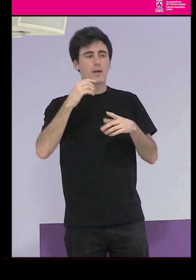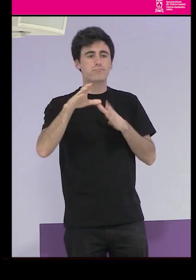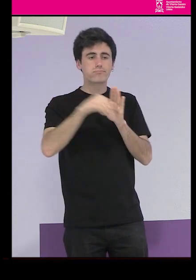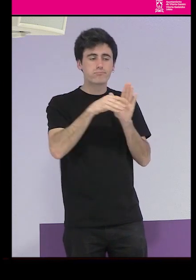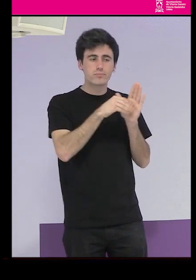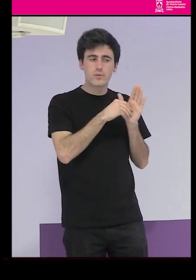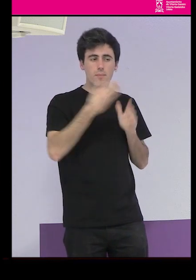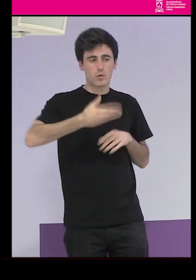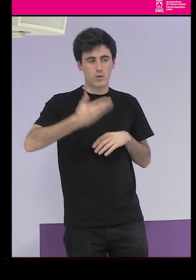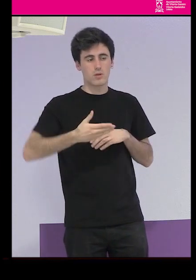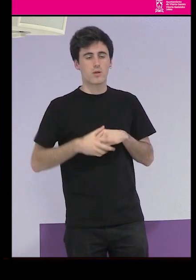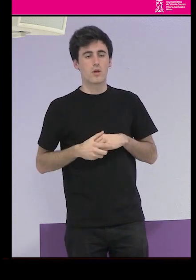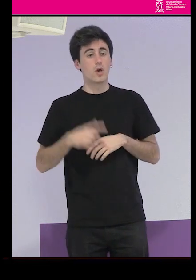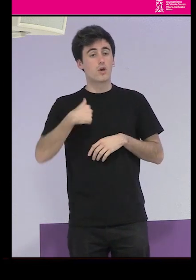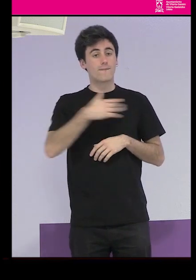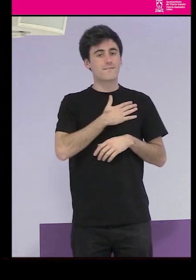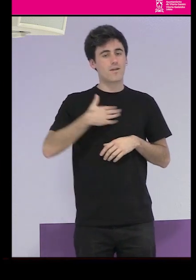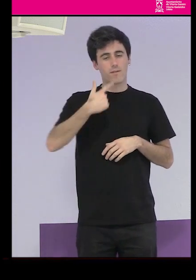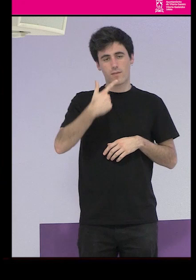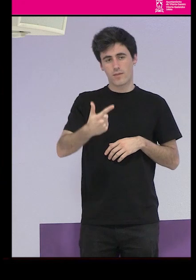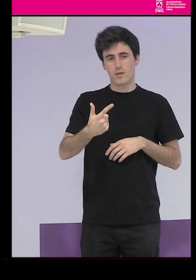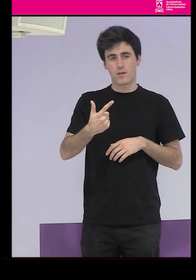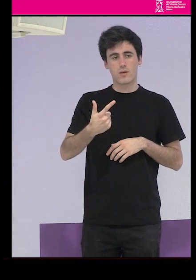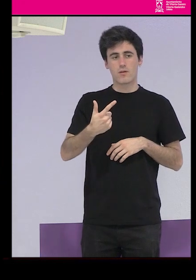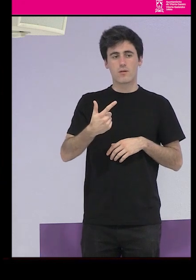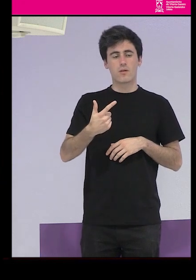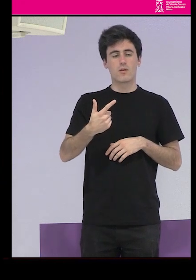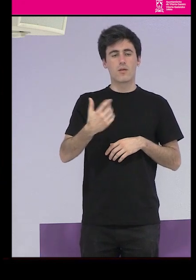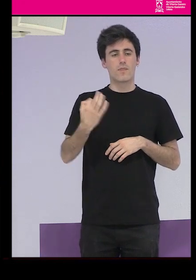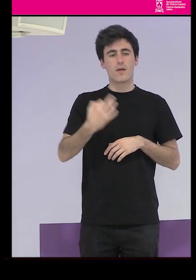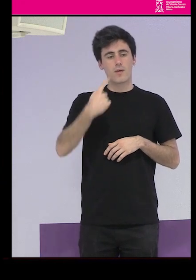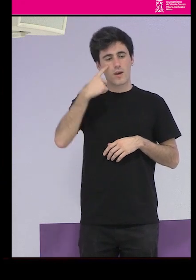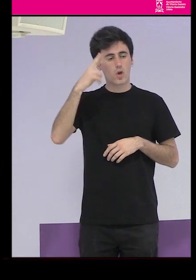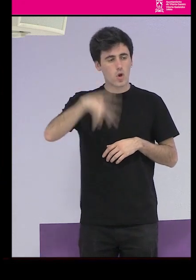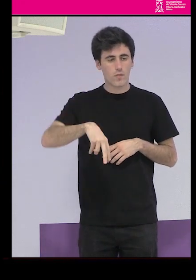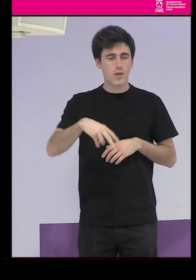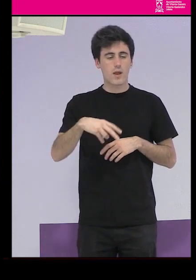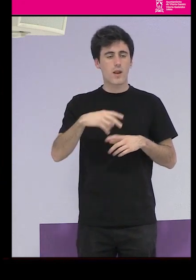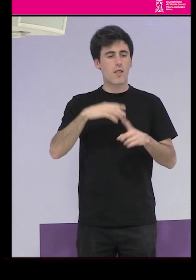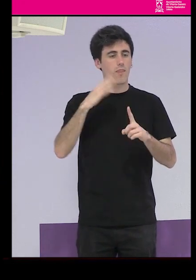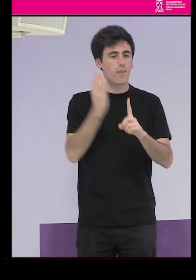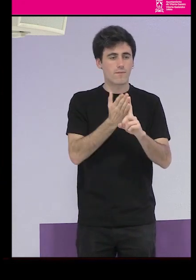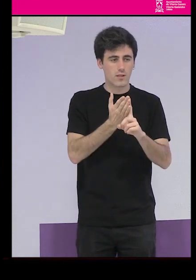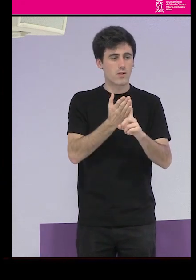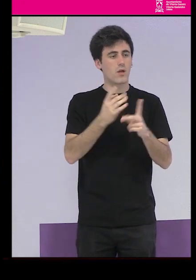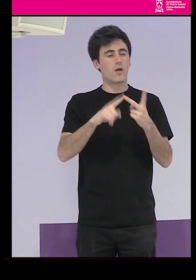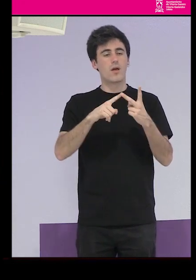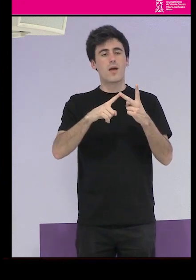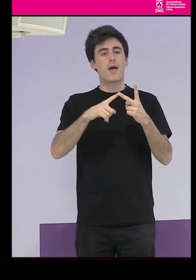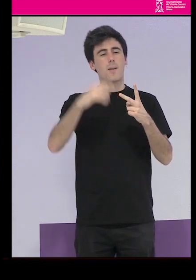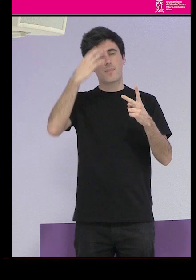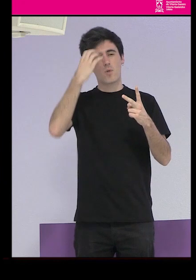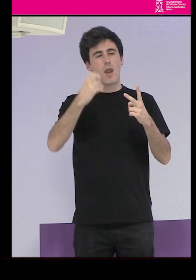quiero decir que hay que reconocer el daño causado recuperar la memoria y reparar y